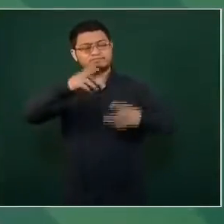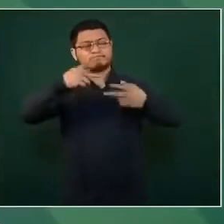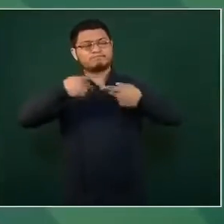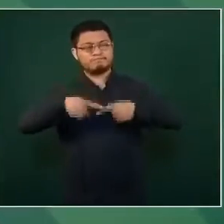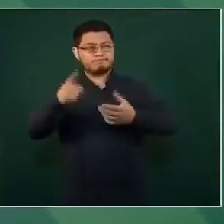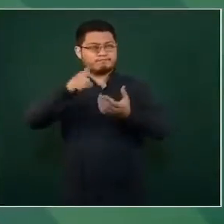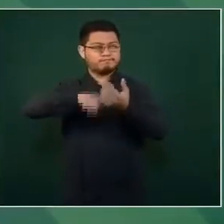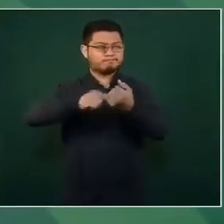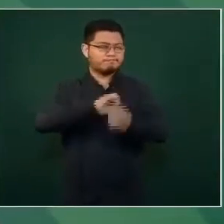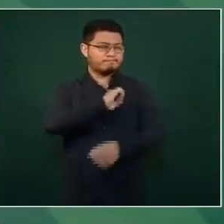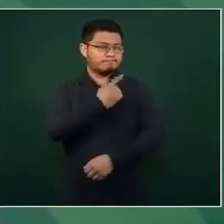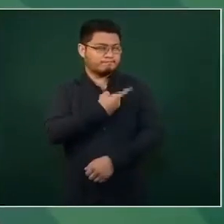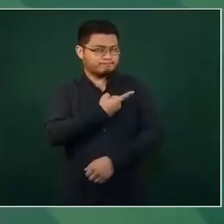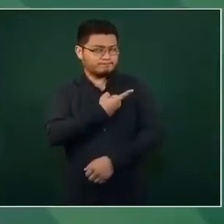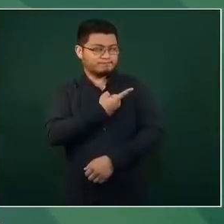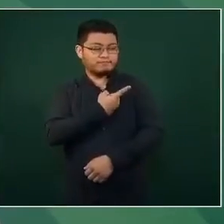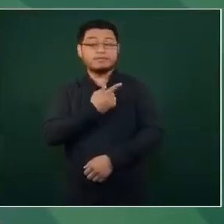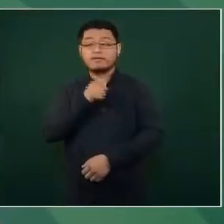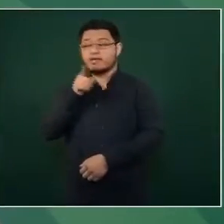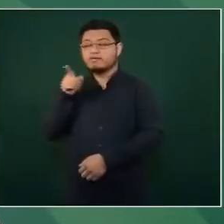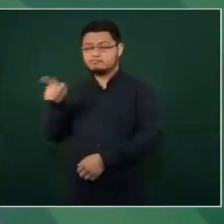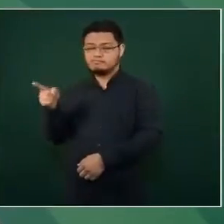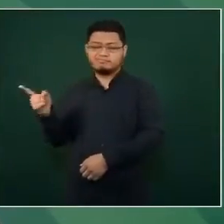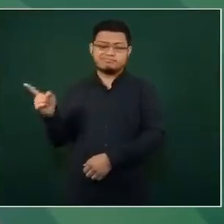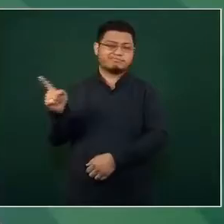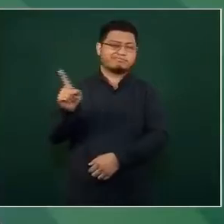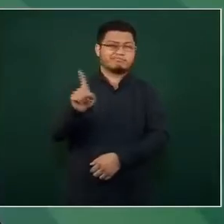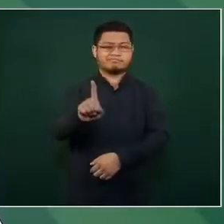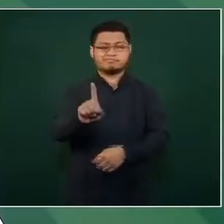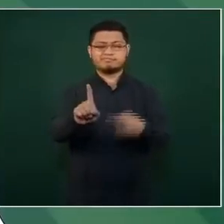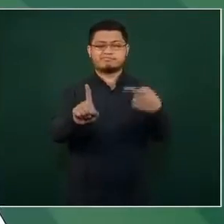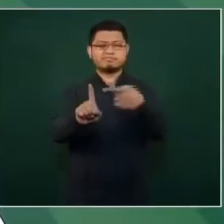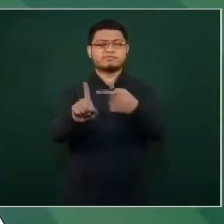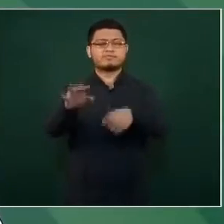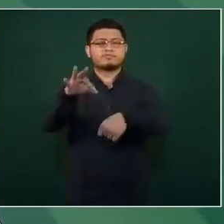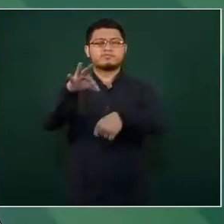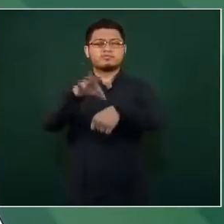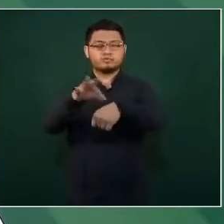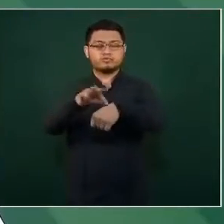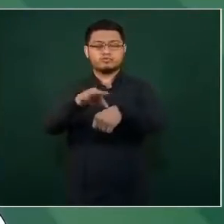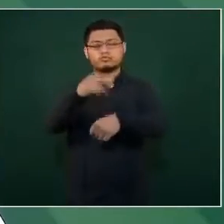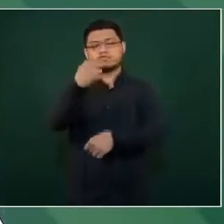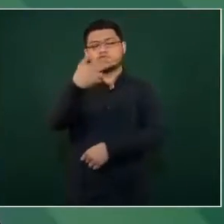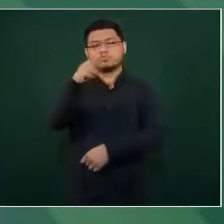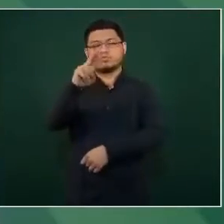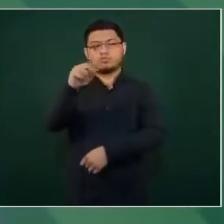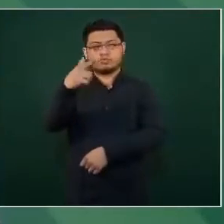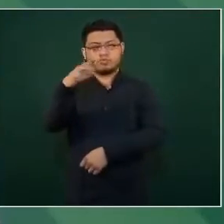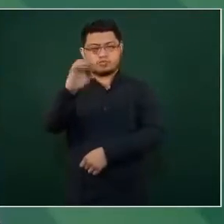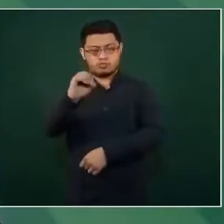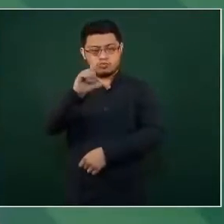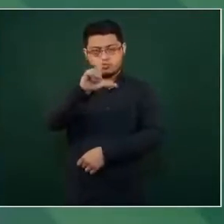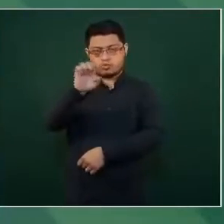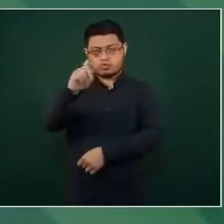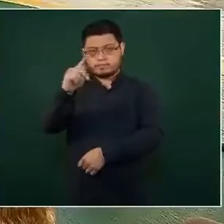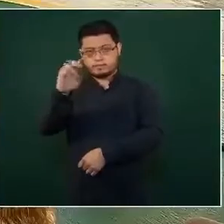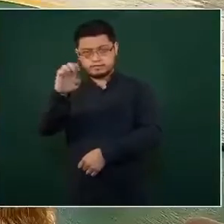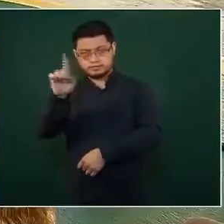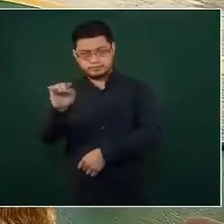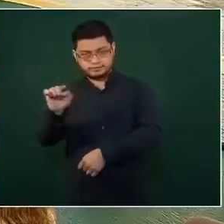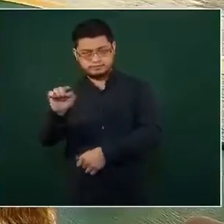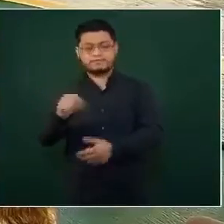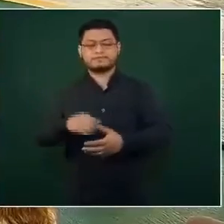va a informarnos el doctor Hugo López-Gatell. Luego,